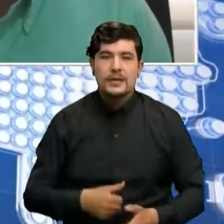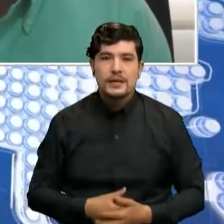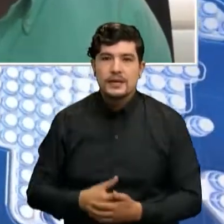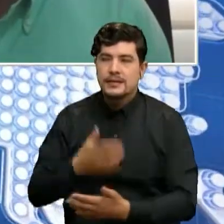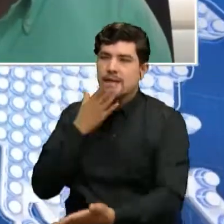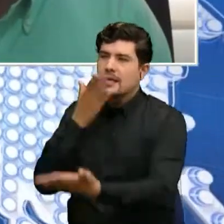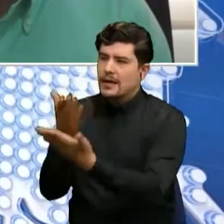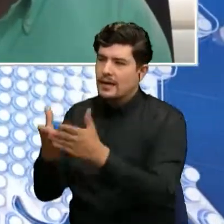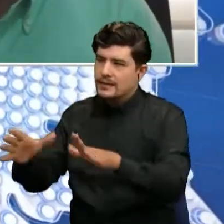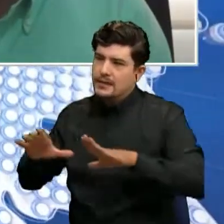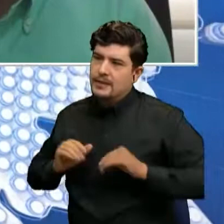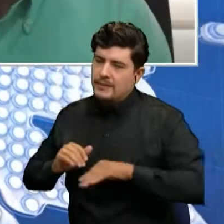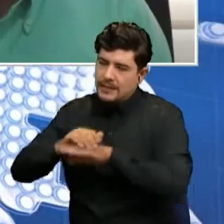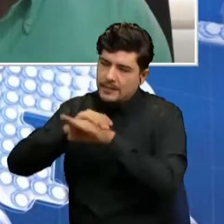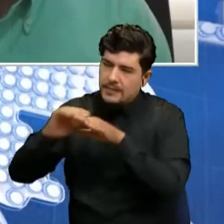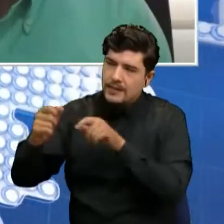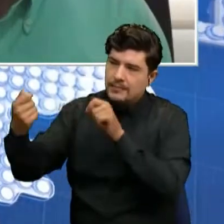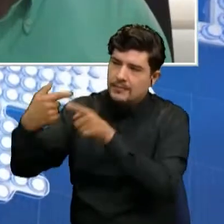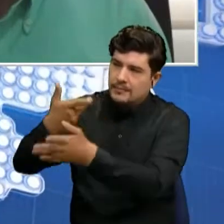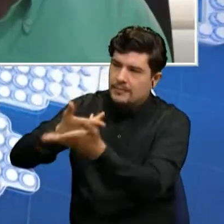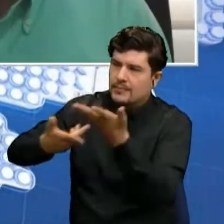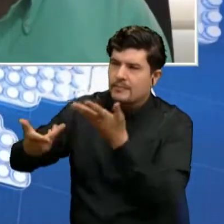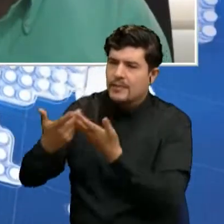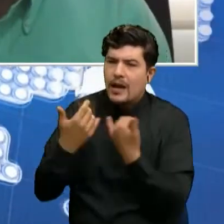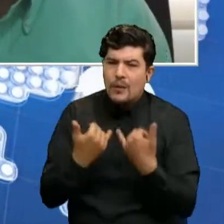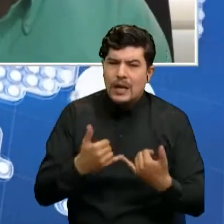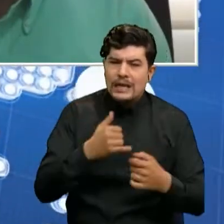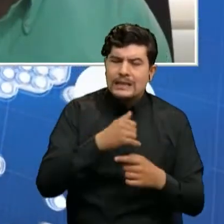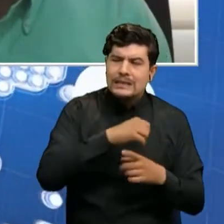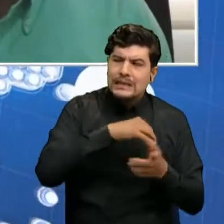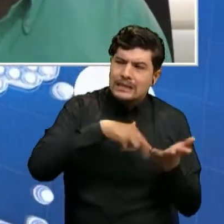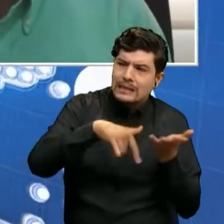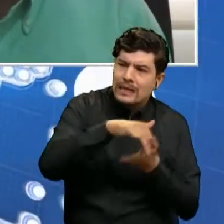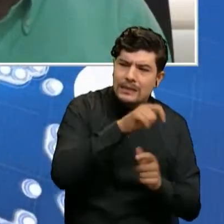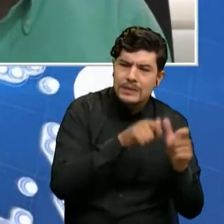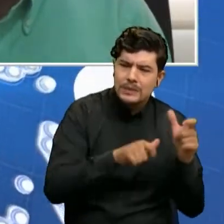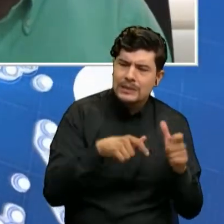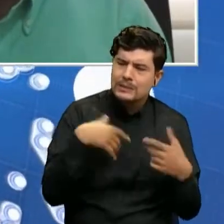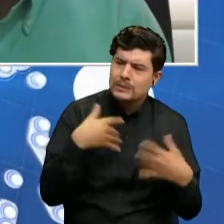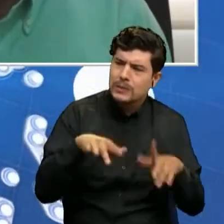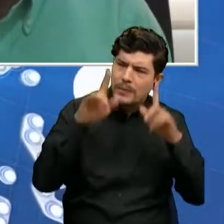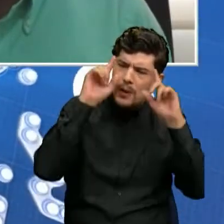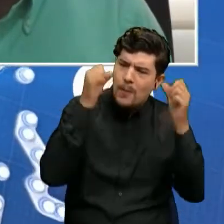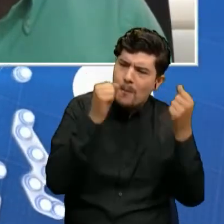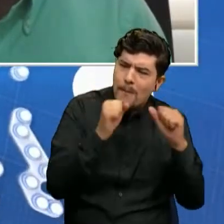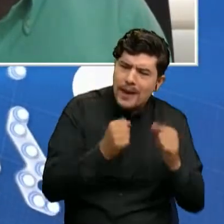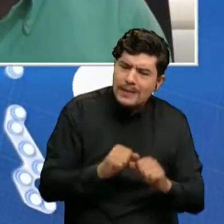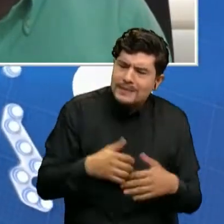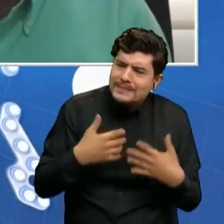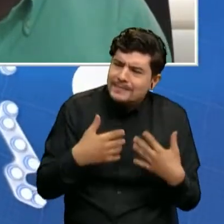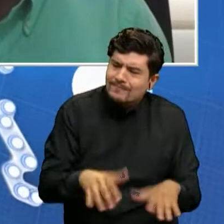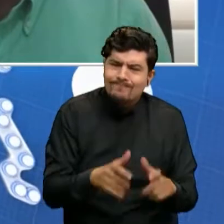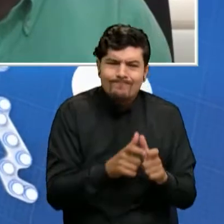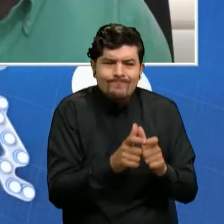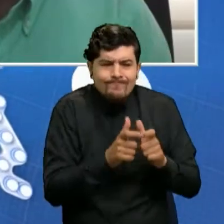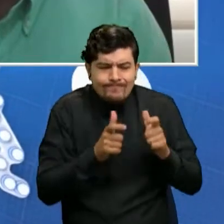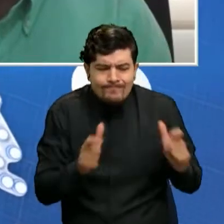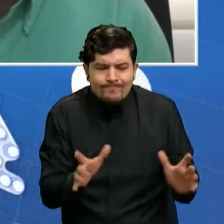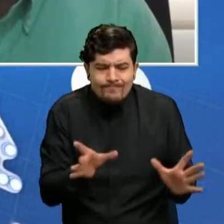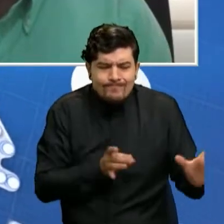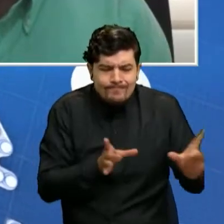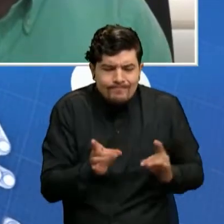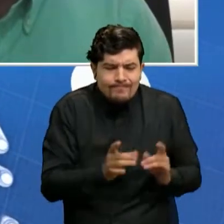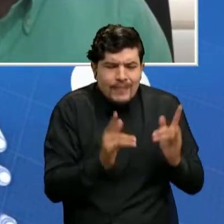gracias por aceptar esta invitación y bueno, le extendemos la preocupación que tienen los santandereanos en este momento ante la alta ocupación de